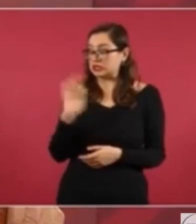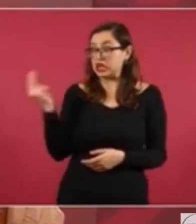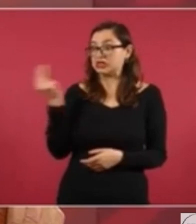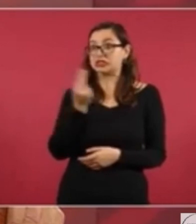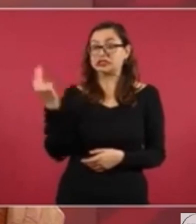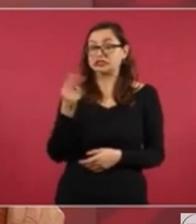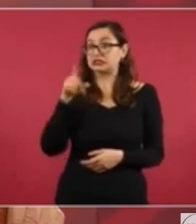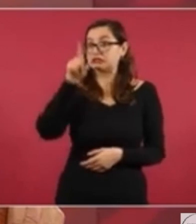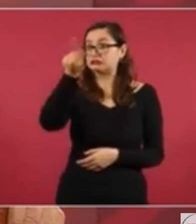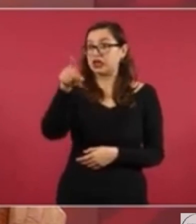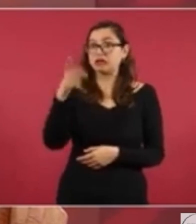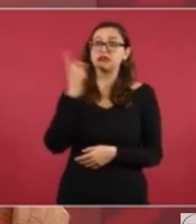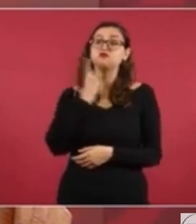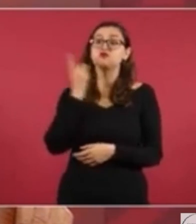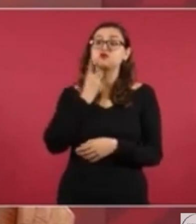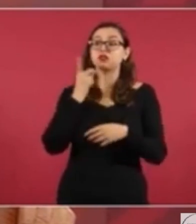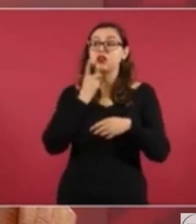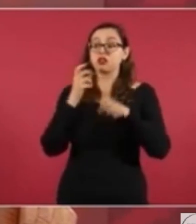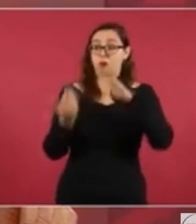tome la tribuna.